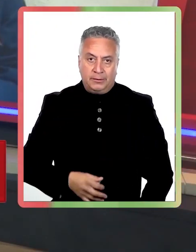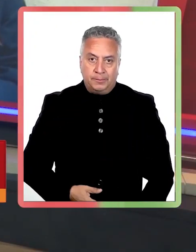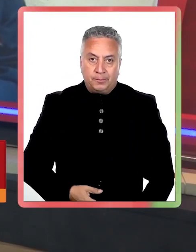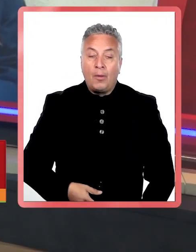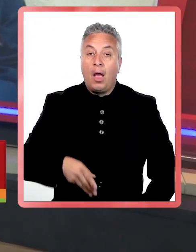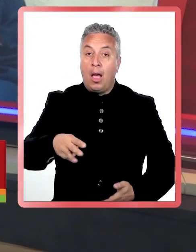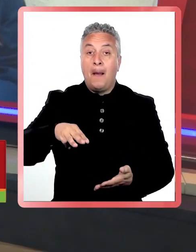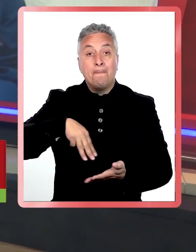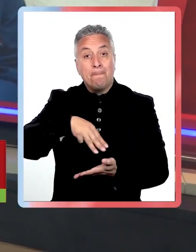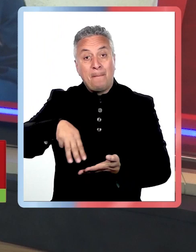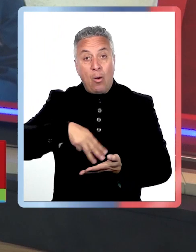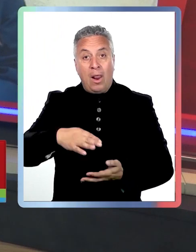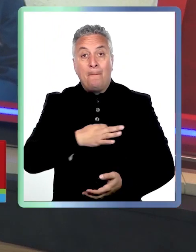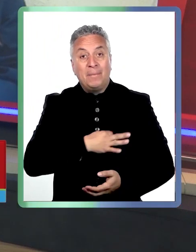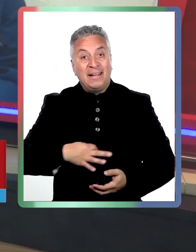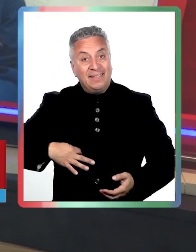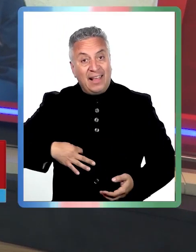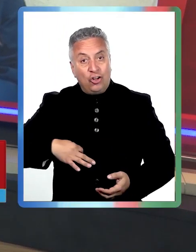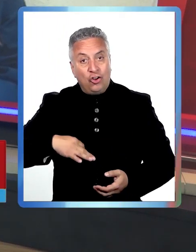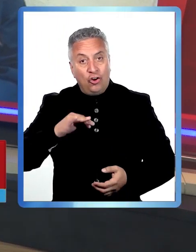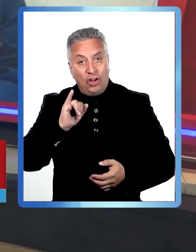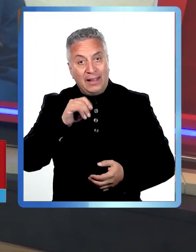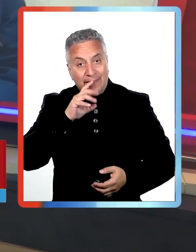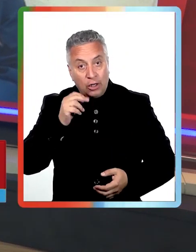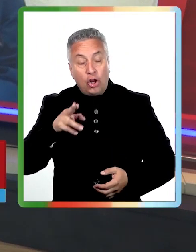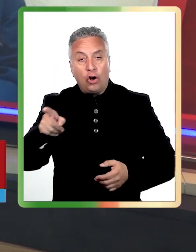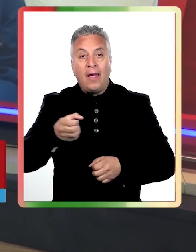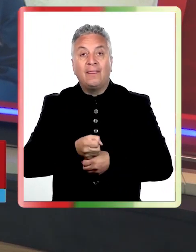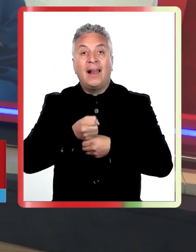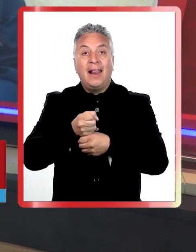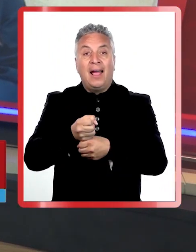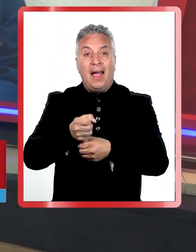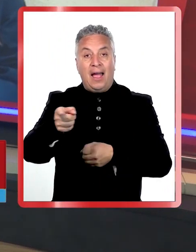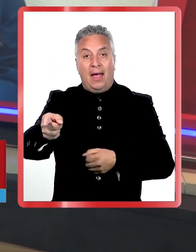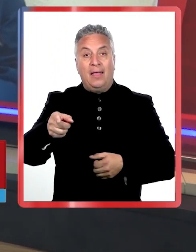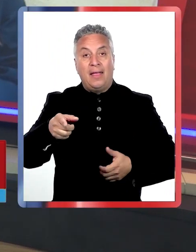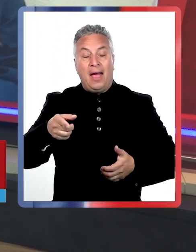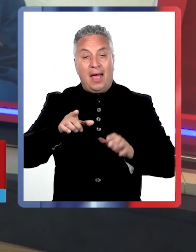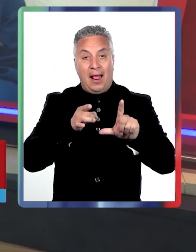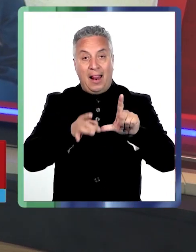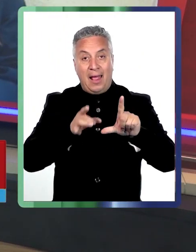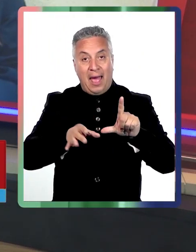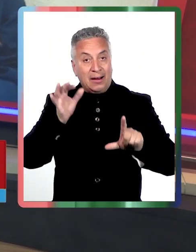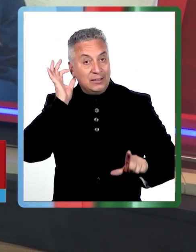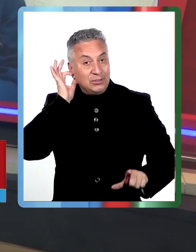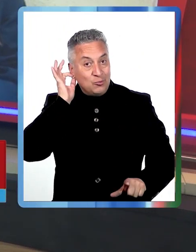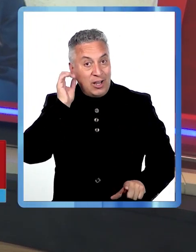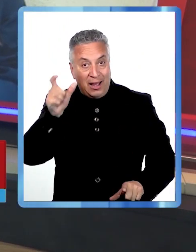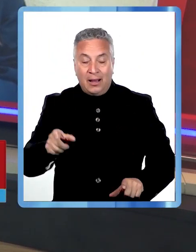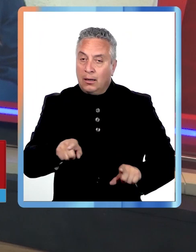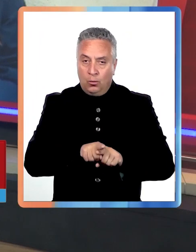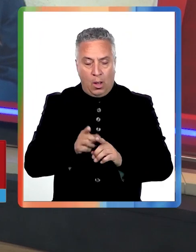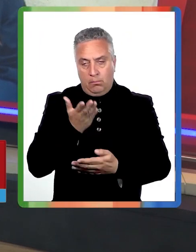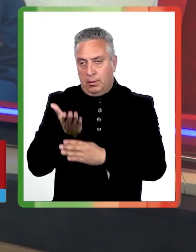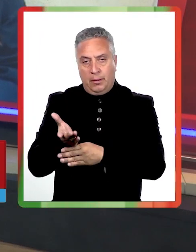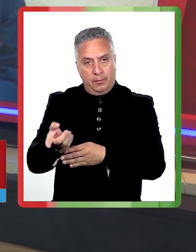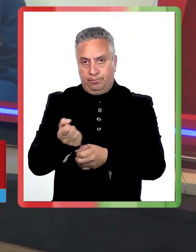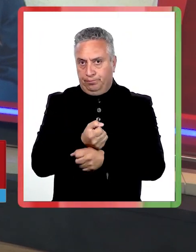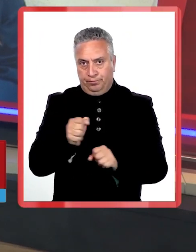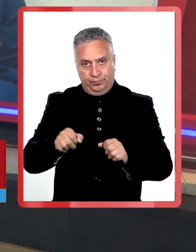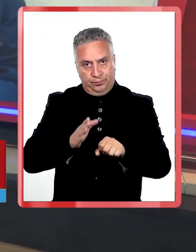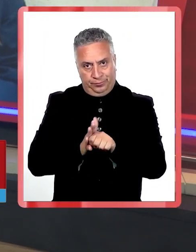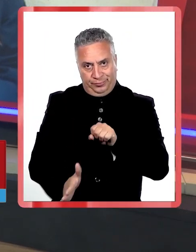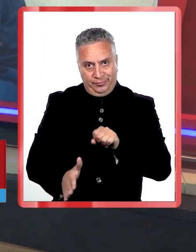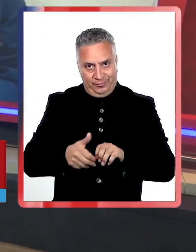solicitó la renuncia a la delegada presidencial de la provincia de Linares, Priscila González, quien se desempeñaba en el cargo desde que asumió el